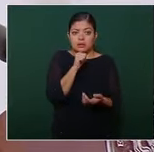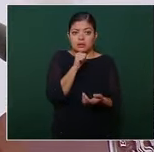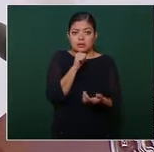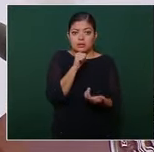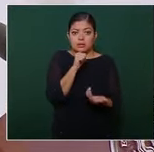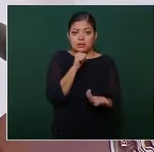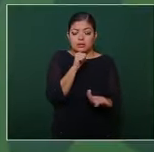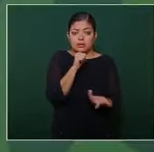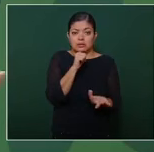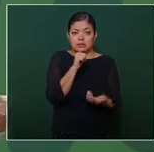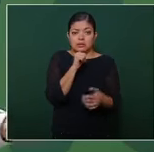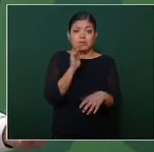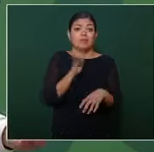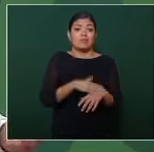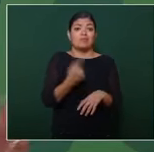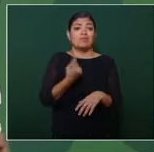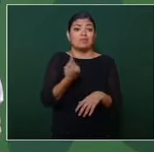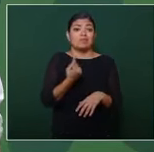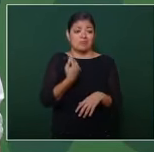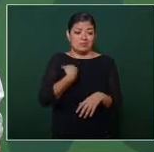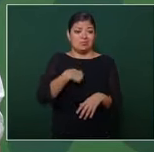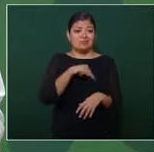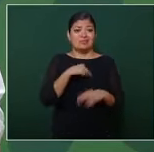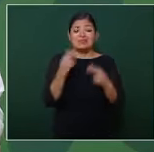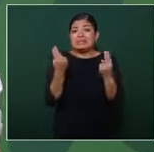nos necesitamos